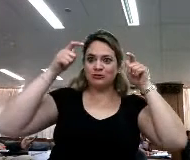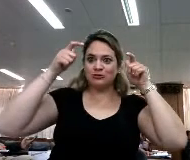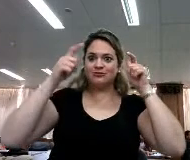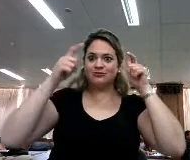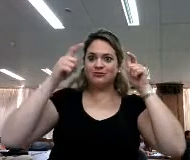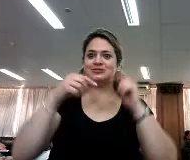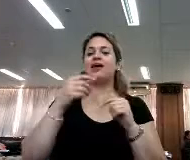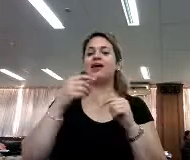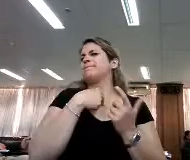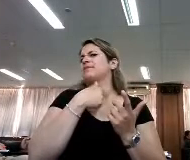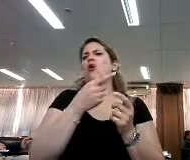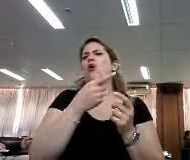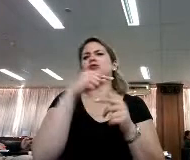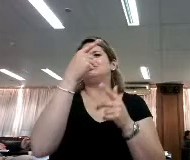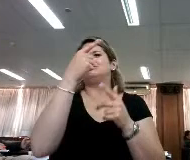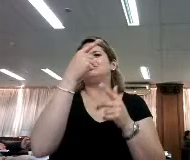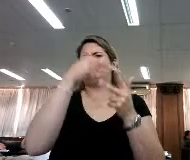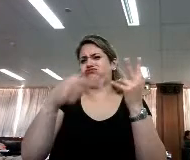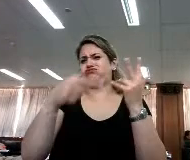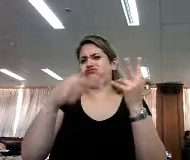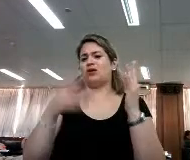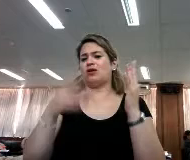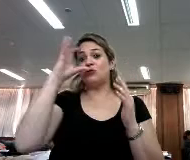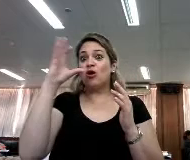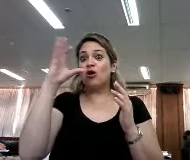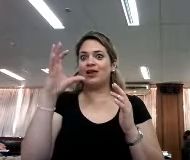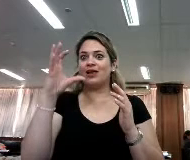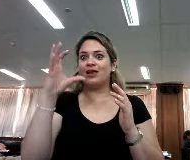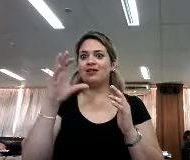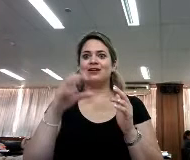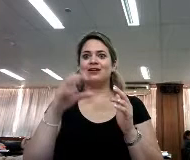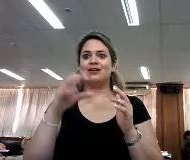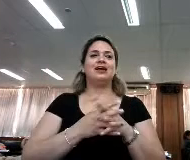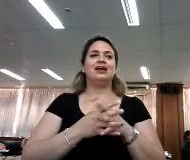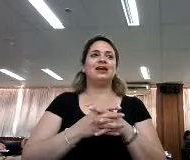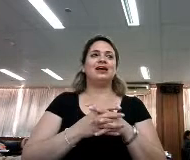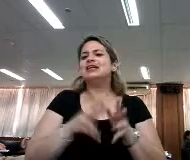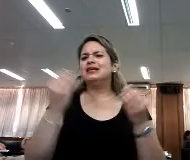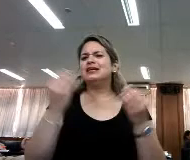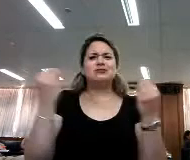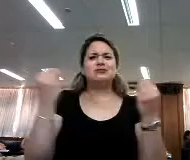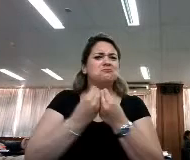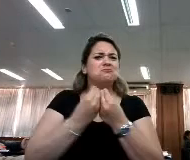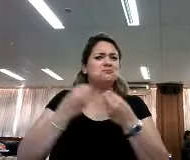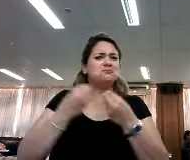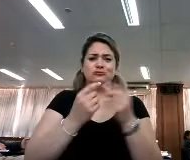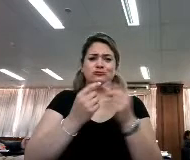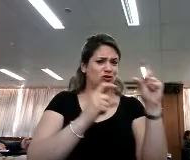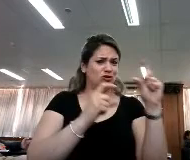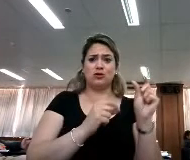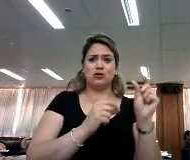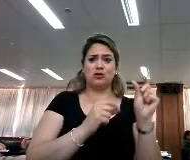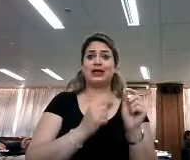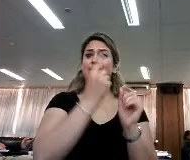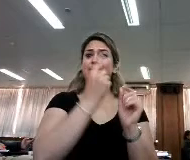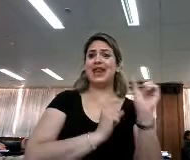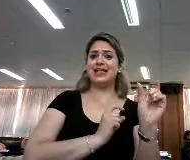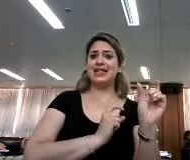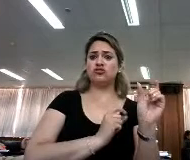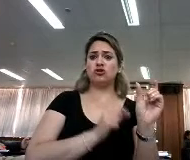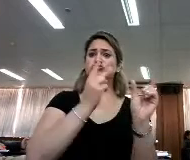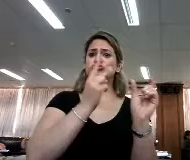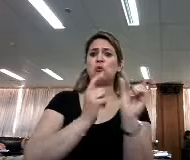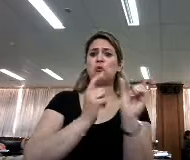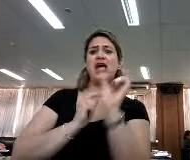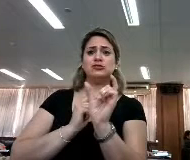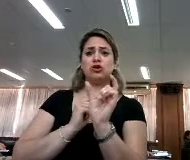Mundo Umbrío o Antonio Malpica con su saga El libro de los héroes, que son mamotretos, entonces sí, quizá son